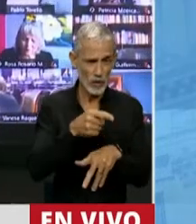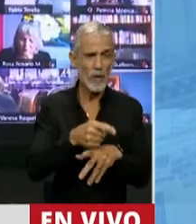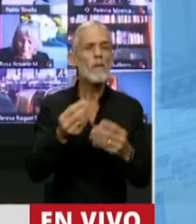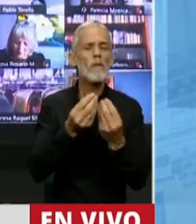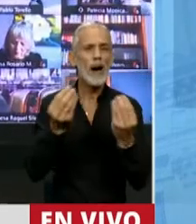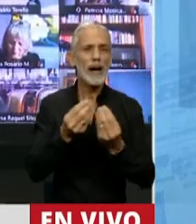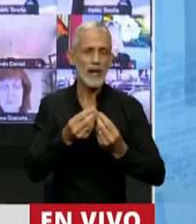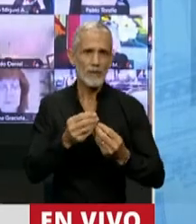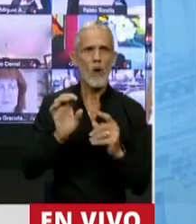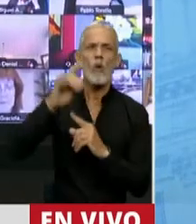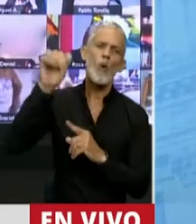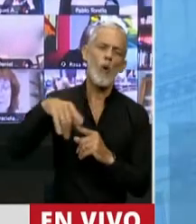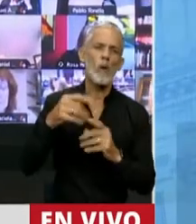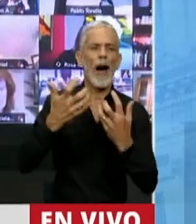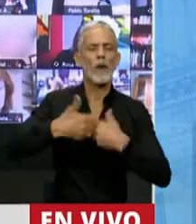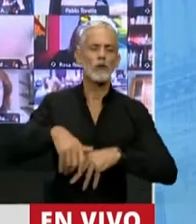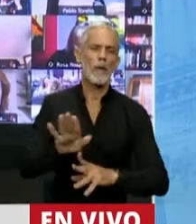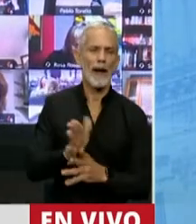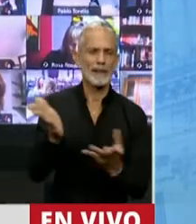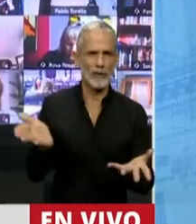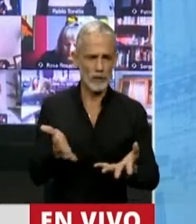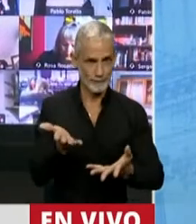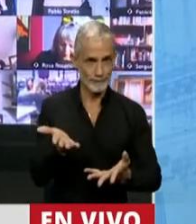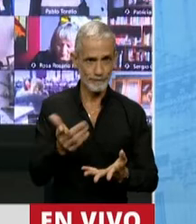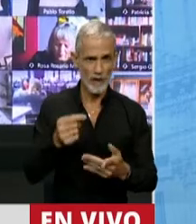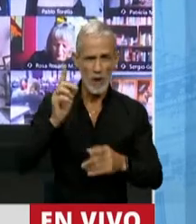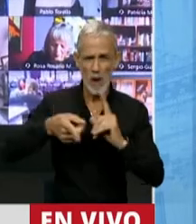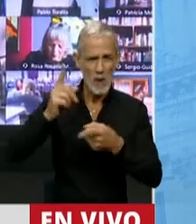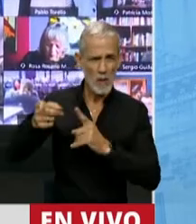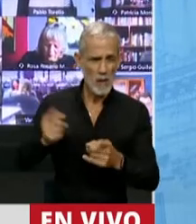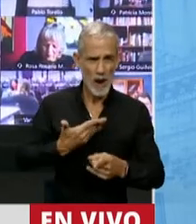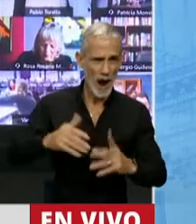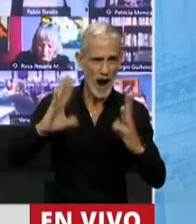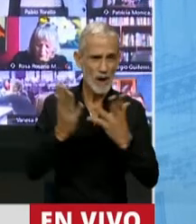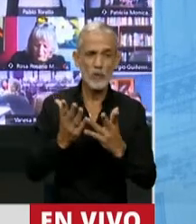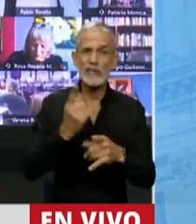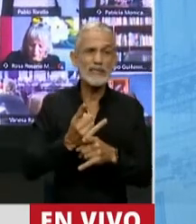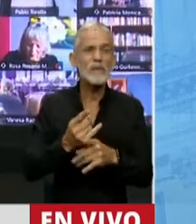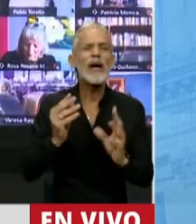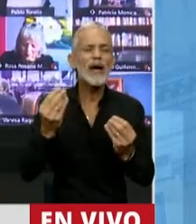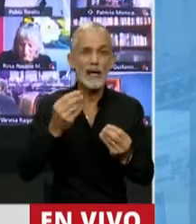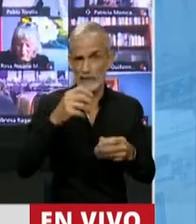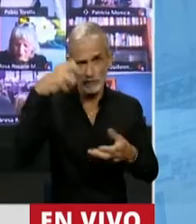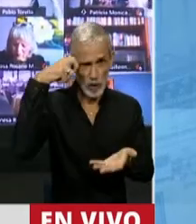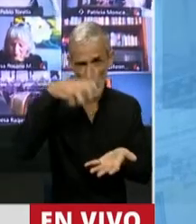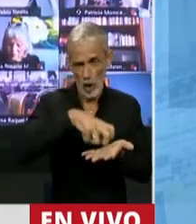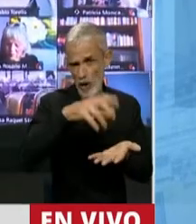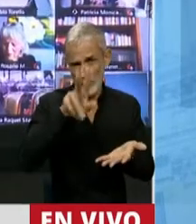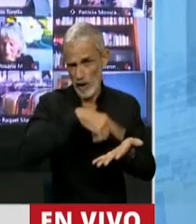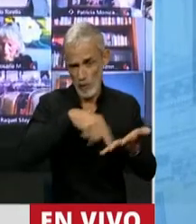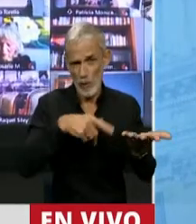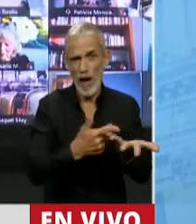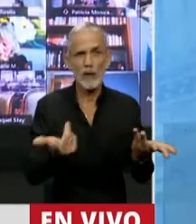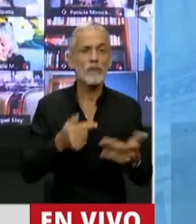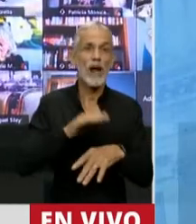para lograr el quórum automático. Quiero decirles que los totalitarismos del mundo lo primero que hacen es suprimir los parlamentos y